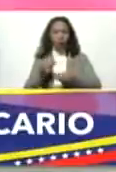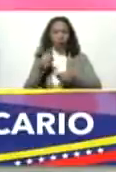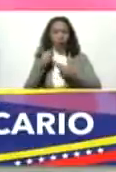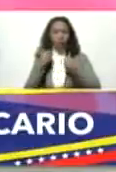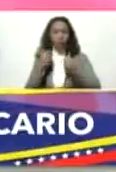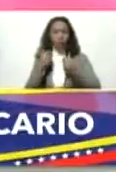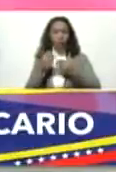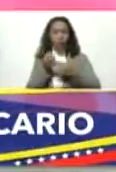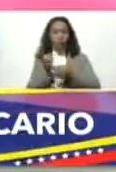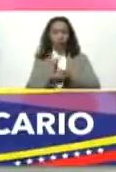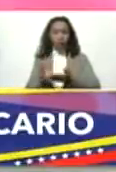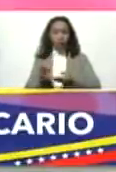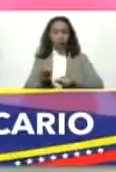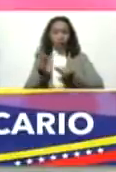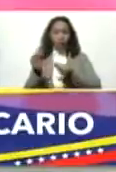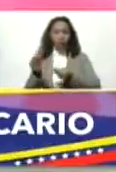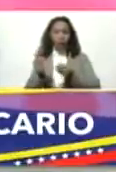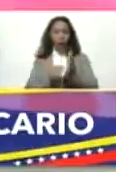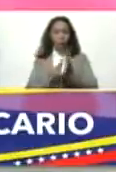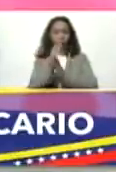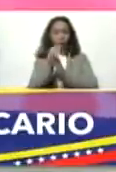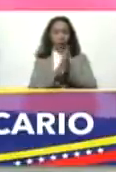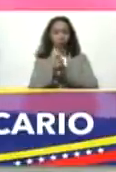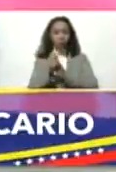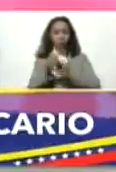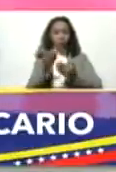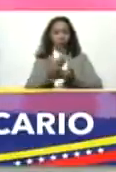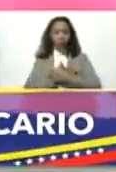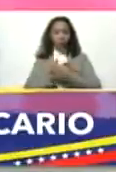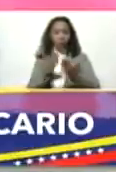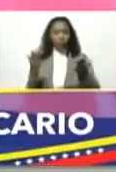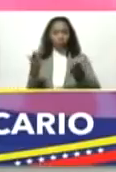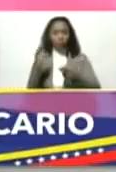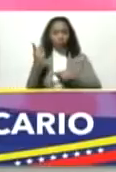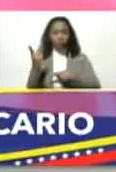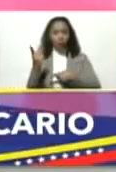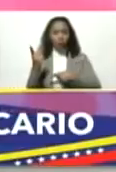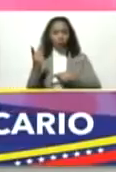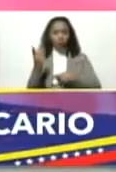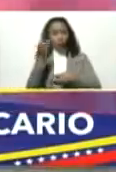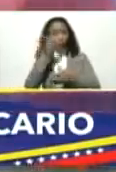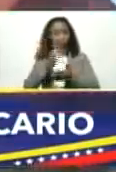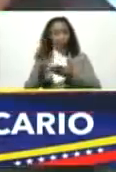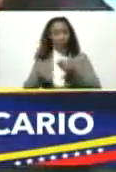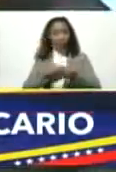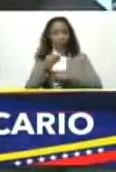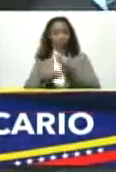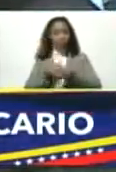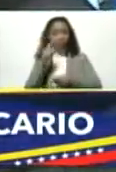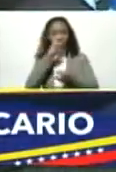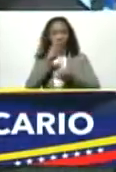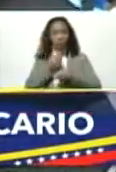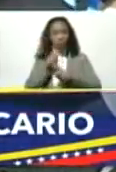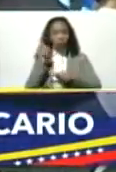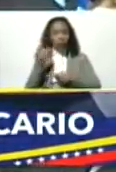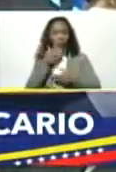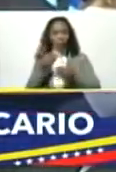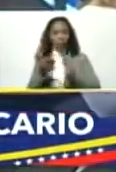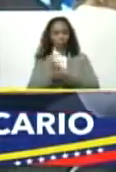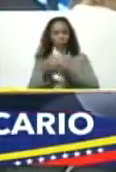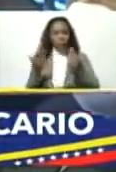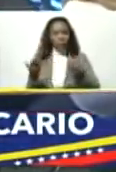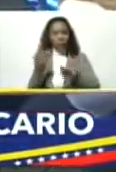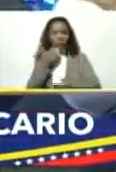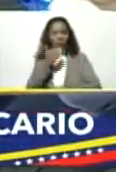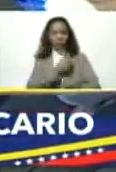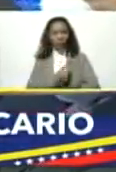de crédito que se le va a dar a los emprendedores y servir de garante de los créditos que se van a dar en la banca. ¿Qué va a permitir esto, presidente?